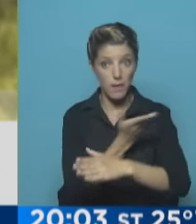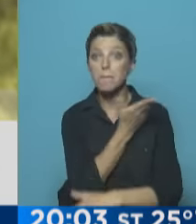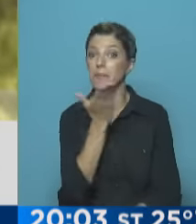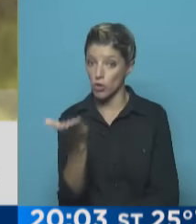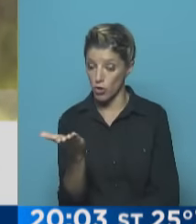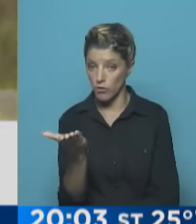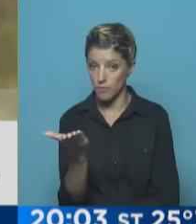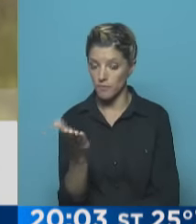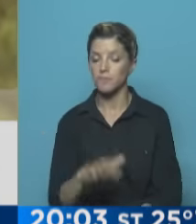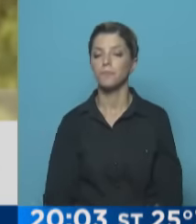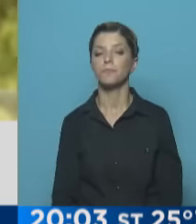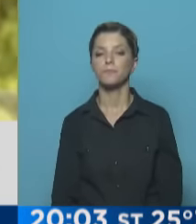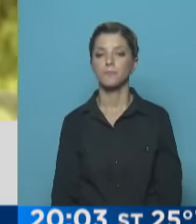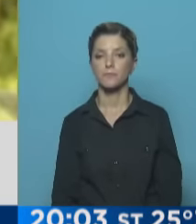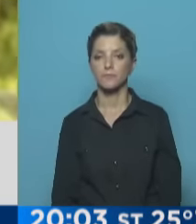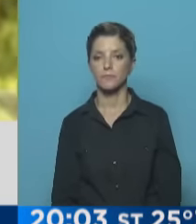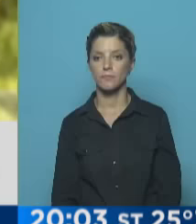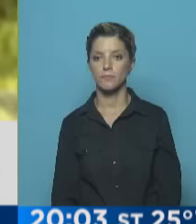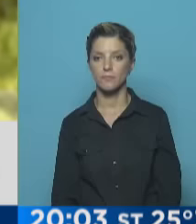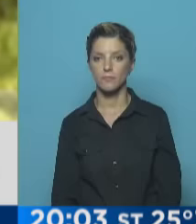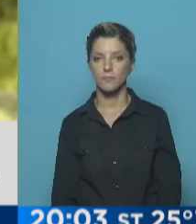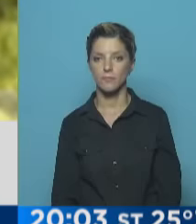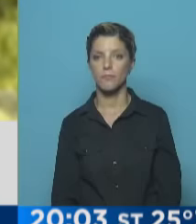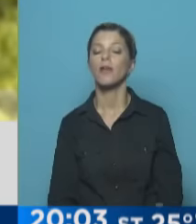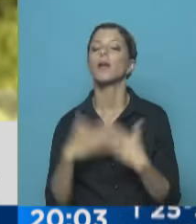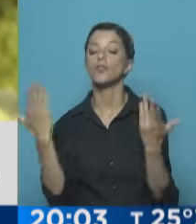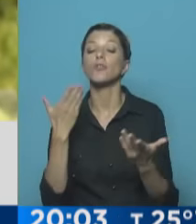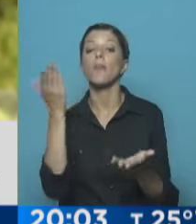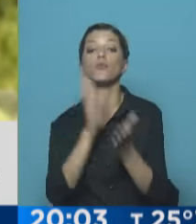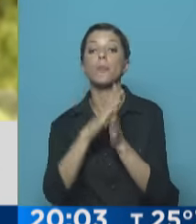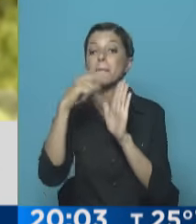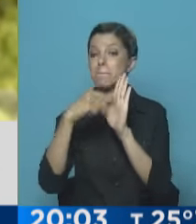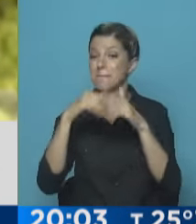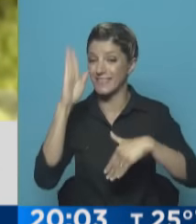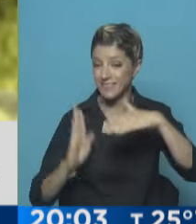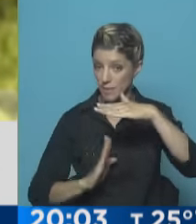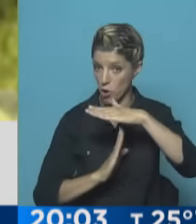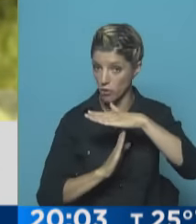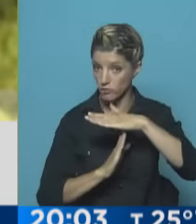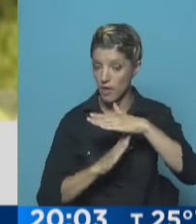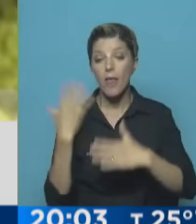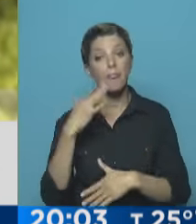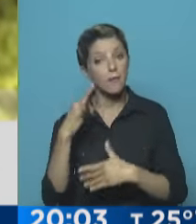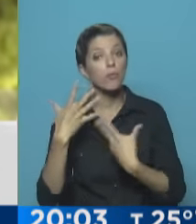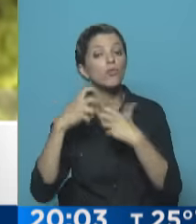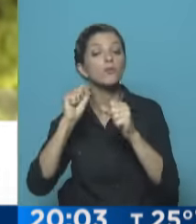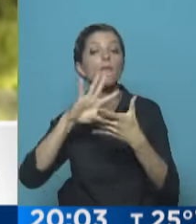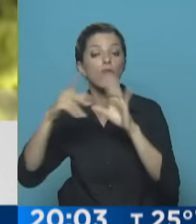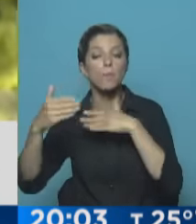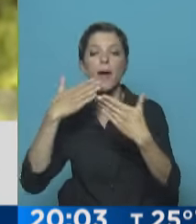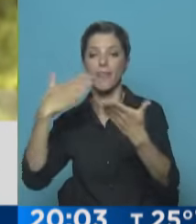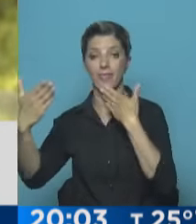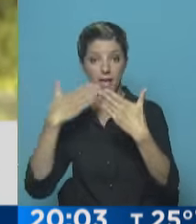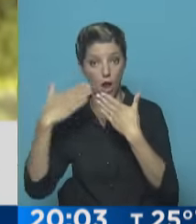desde una posición de principio firme, creo que hay que encontrar mecanismos de diálogo